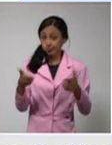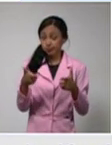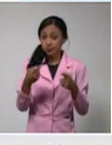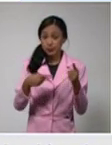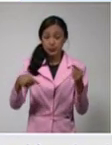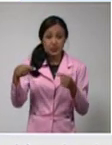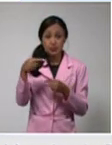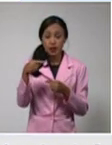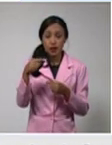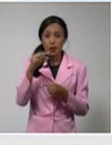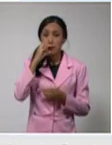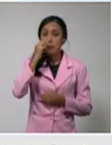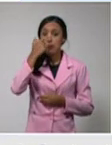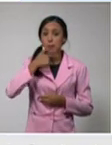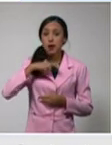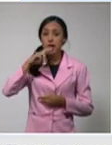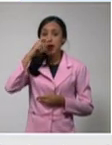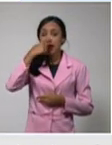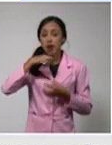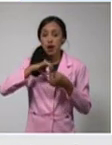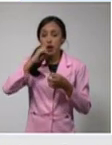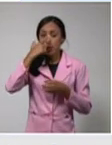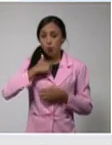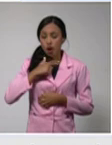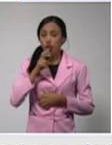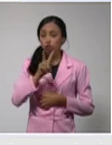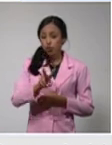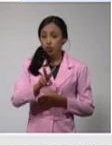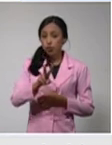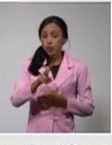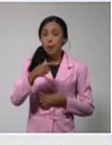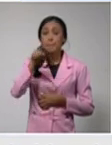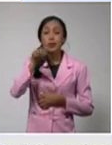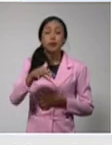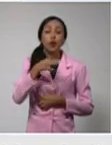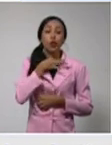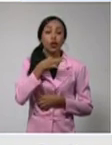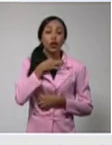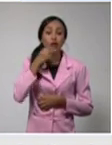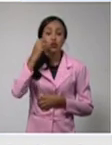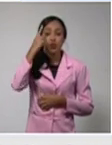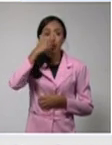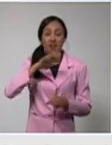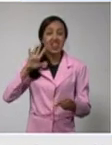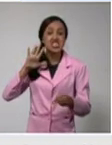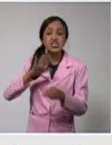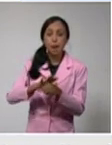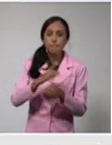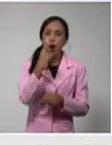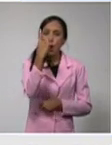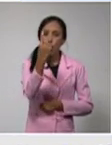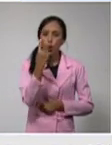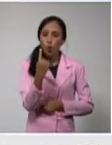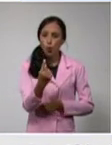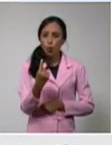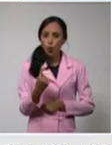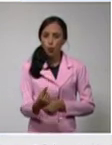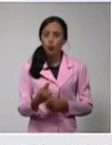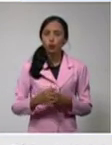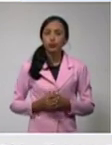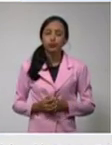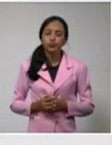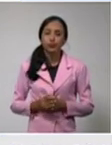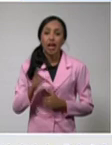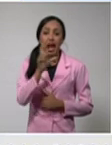dos casos. Y en primero de enero, Ciego de Ávila y Chamba, uno en cada uno de ellos. Camagüey